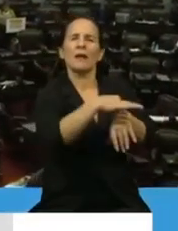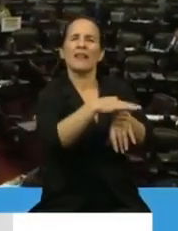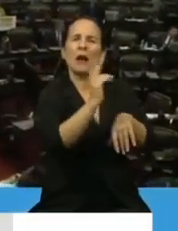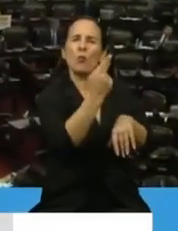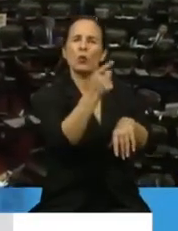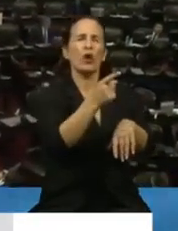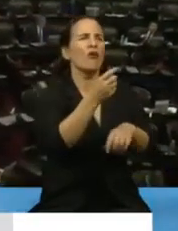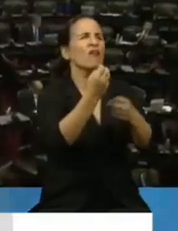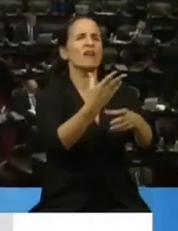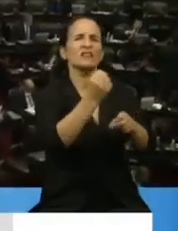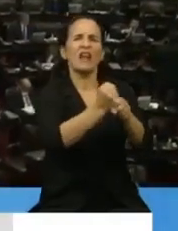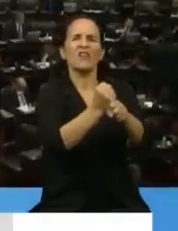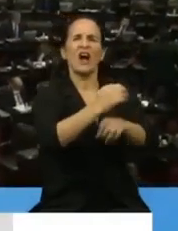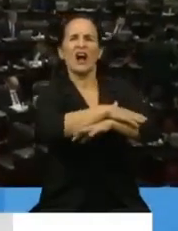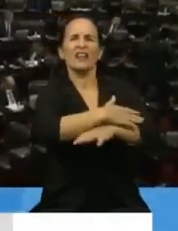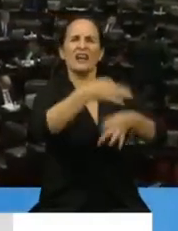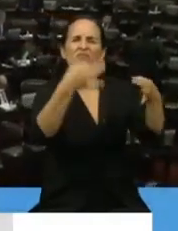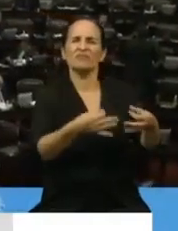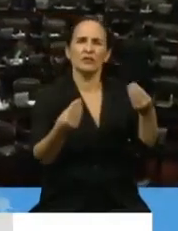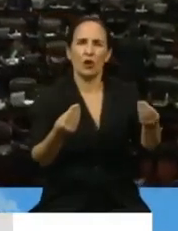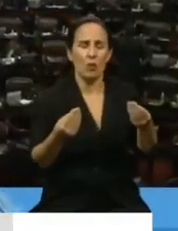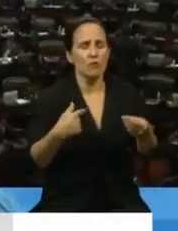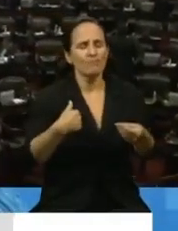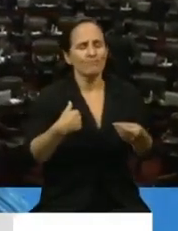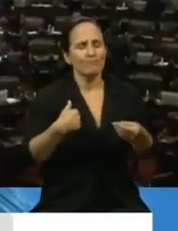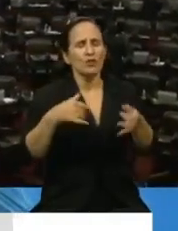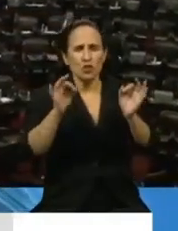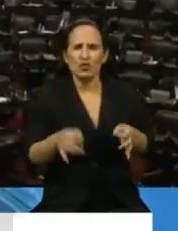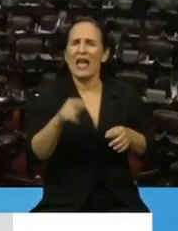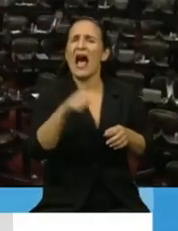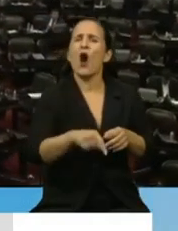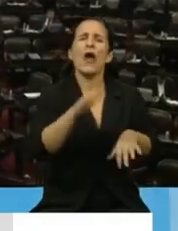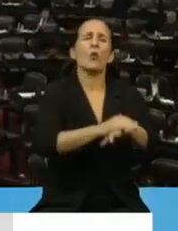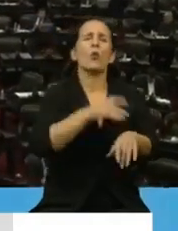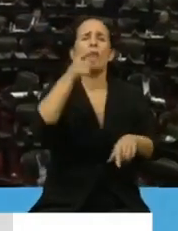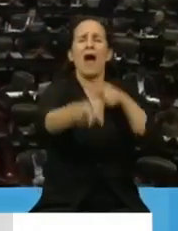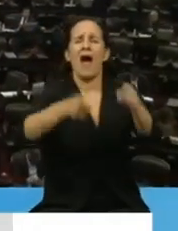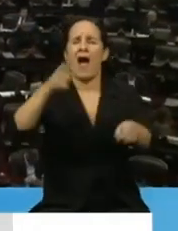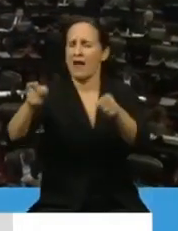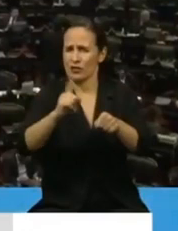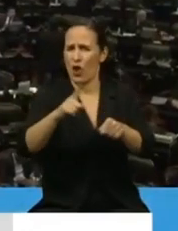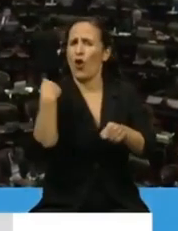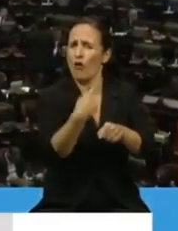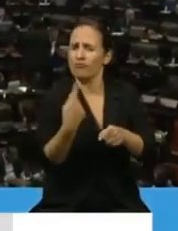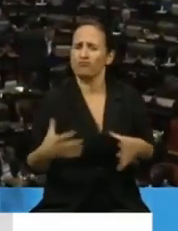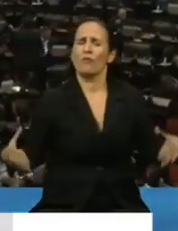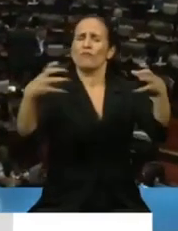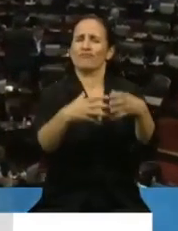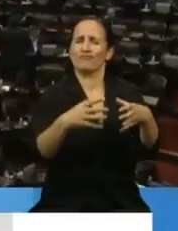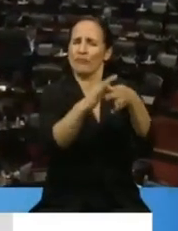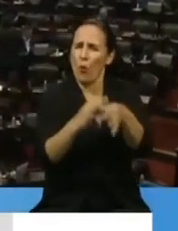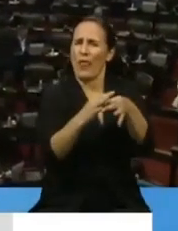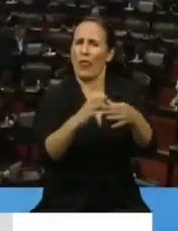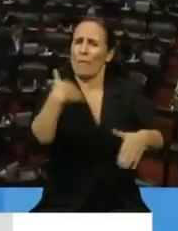Yo entiendo que el momento requiere que estemos unidos para salir adelante, que no es momento de echar culpas, pero eso no quita que